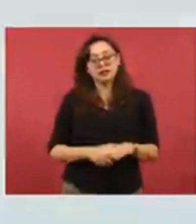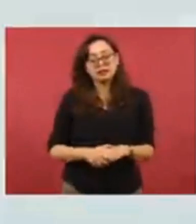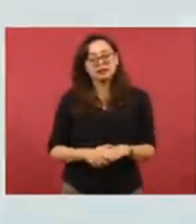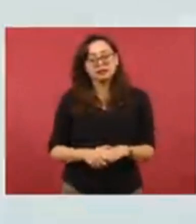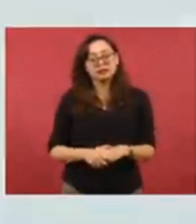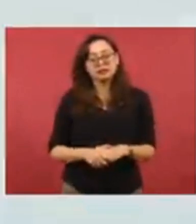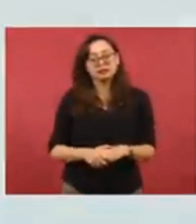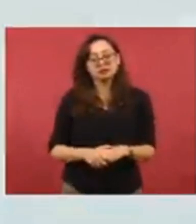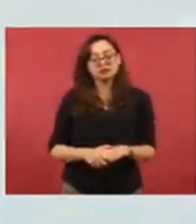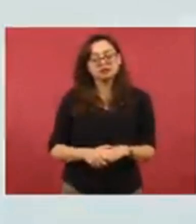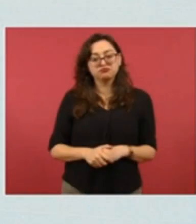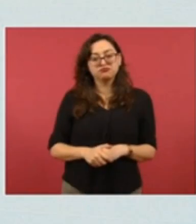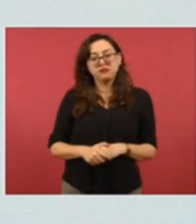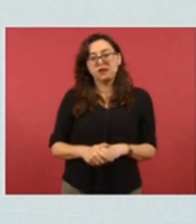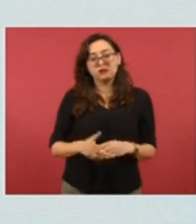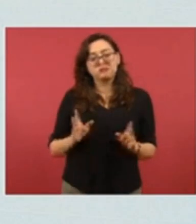esa ocurrencia